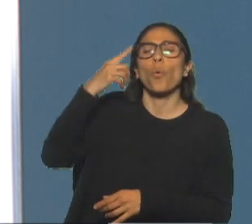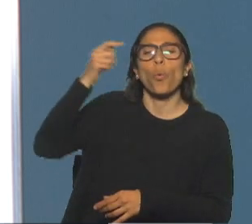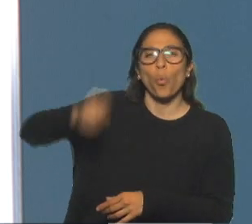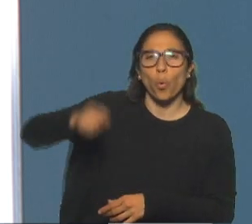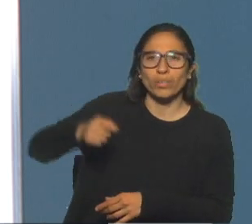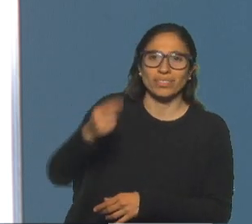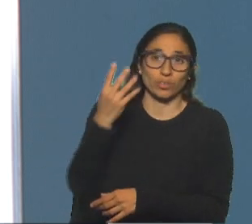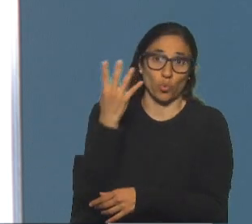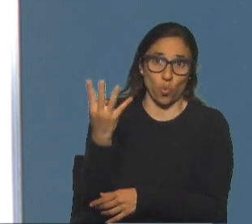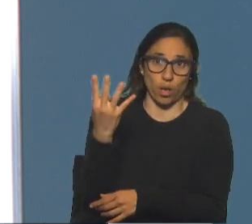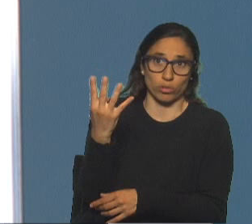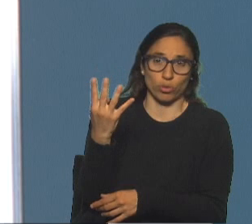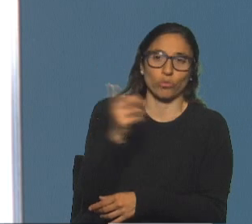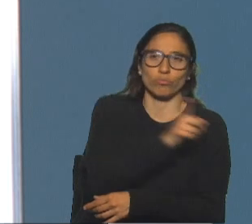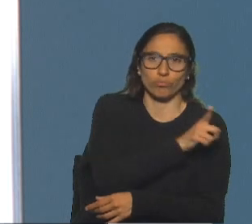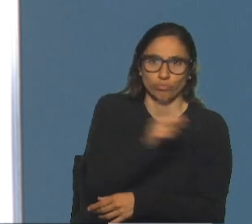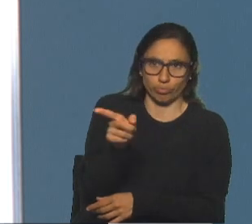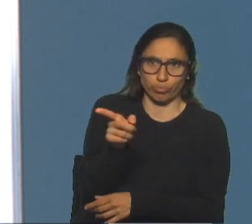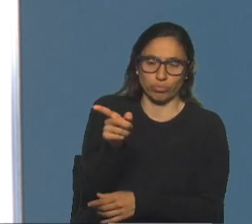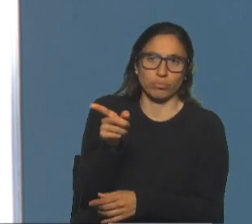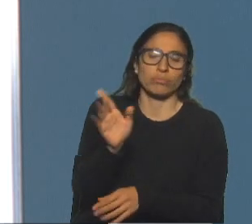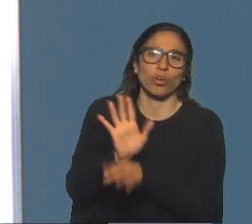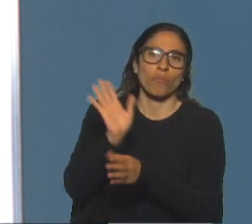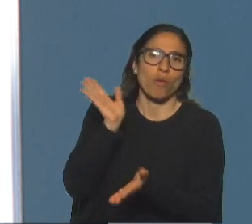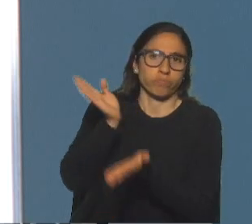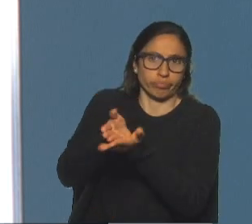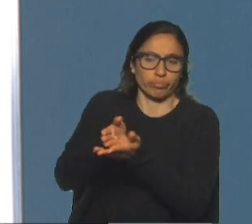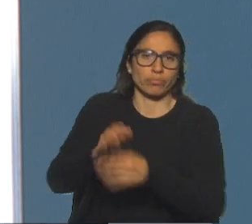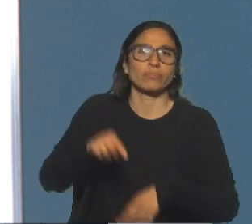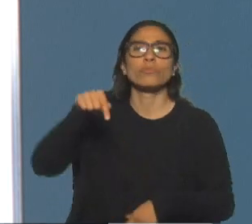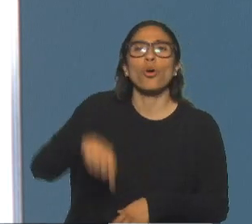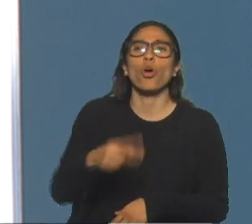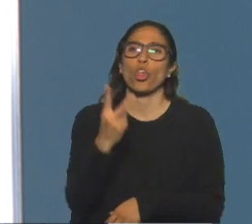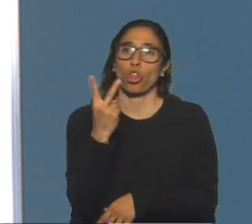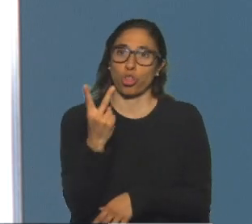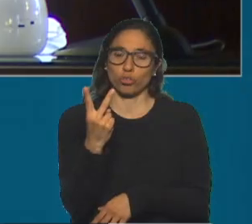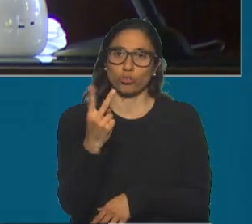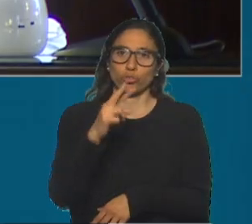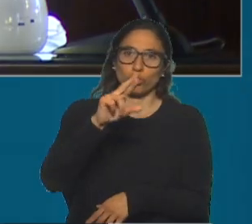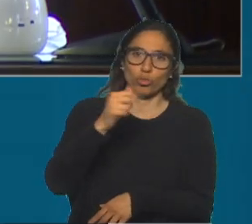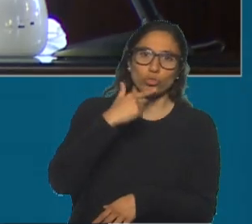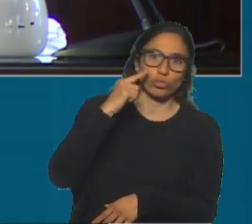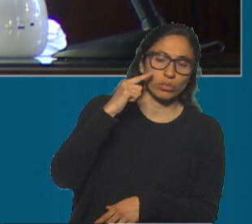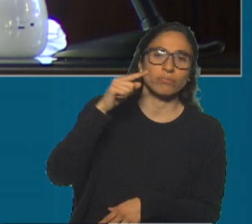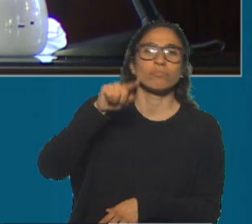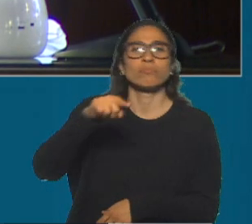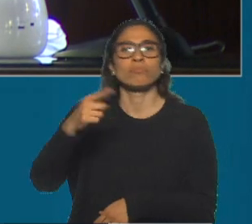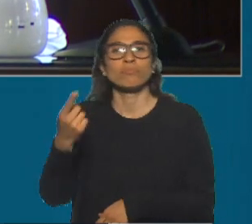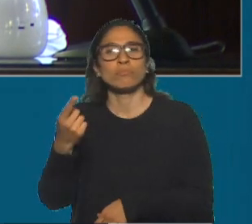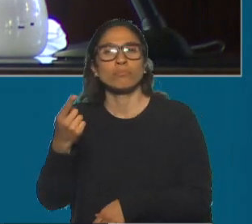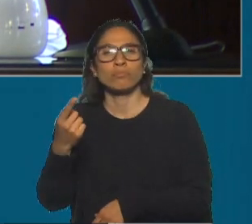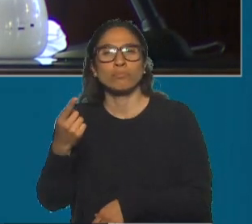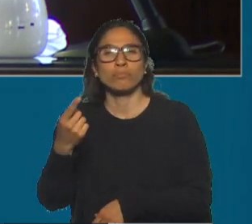Rossati y Rosencrantz presentaron por escrito su defensa. En el caso de Rosencrantz, un escrito de 67